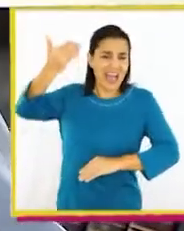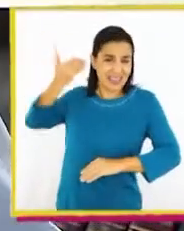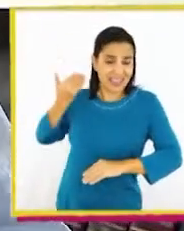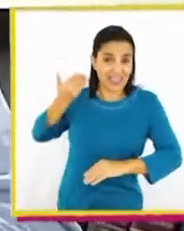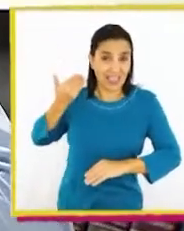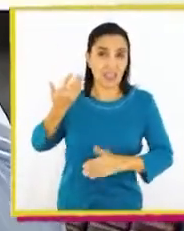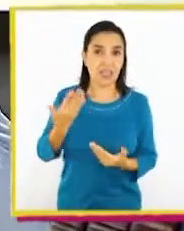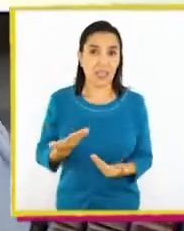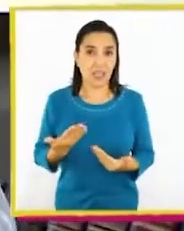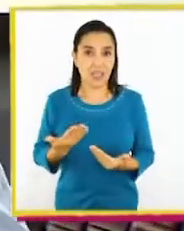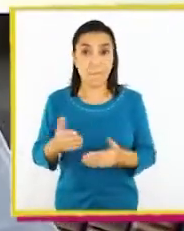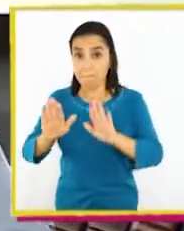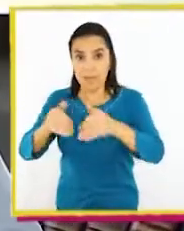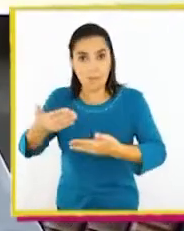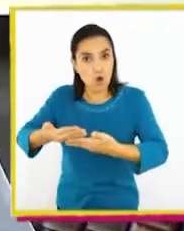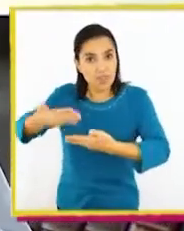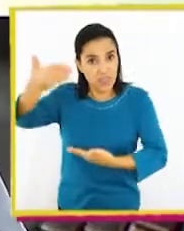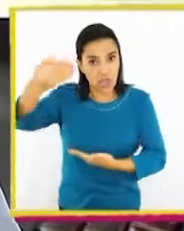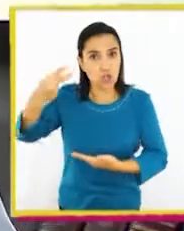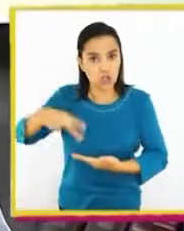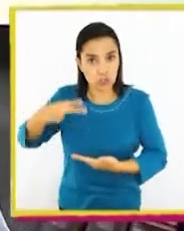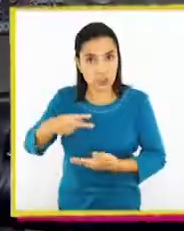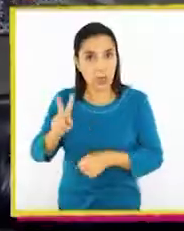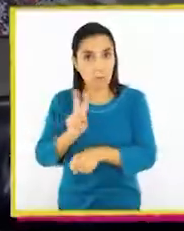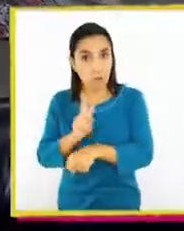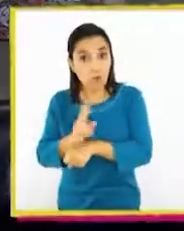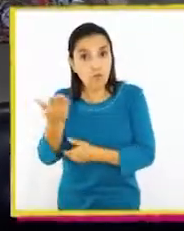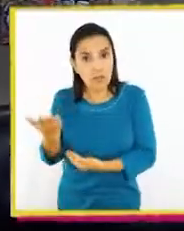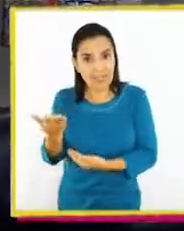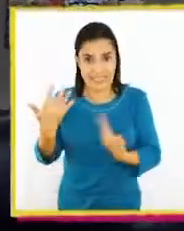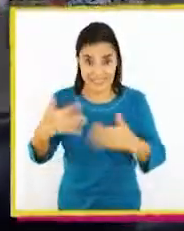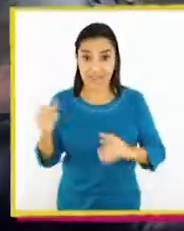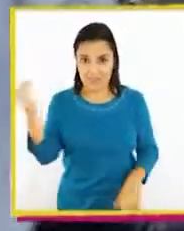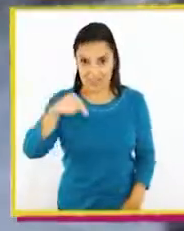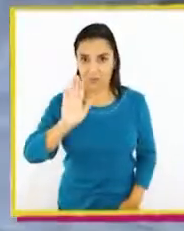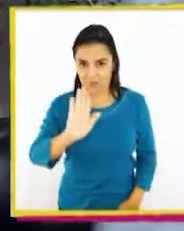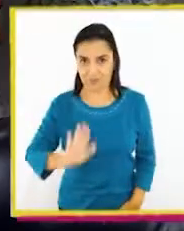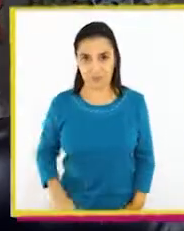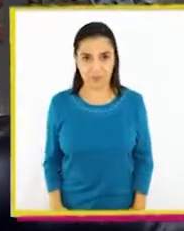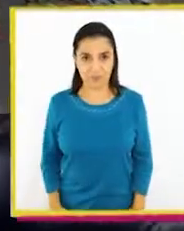momento como el diario de la profe Consuelo. ¡Ya vengo!